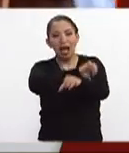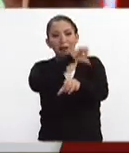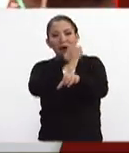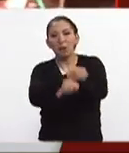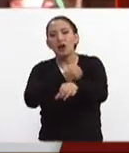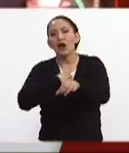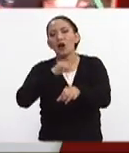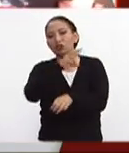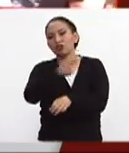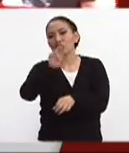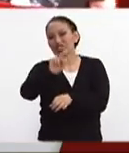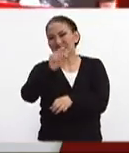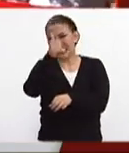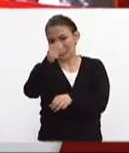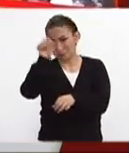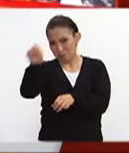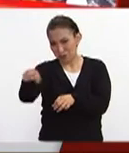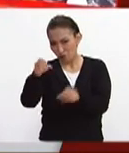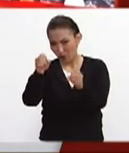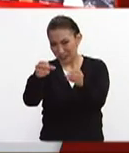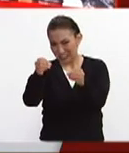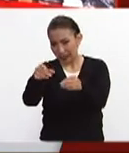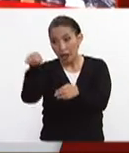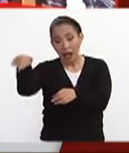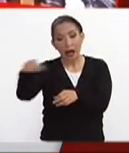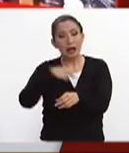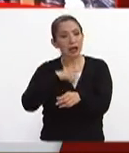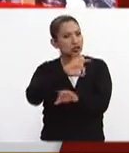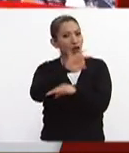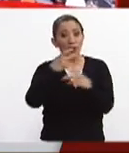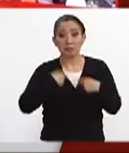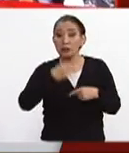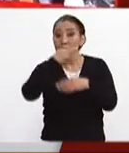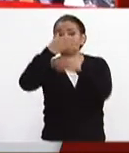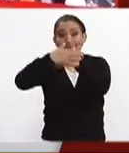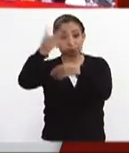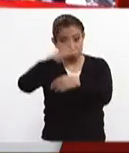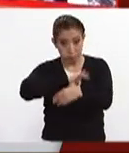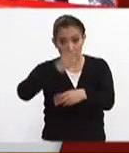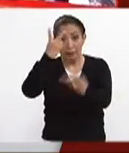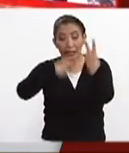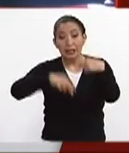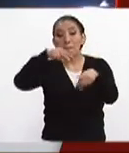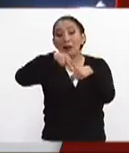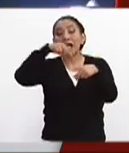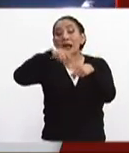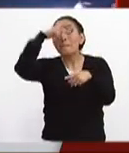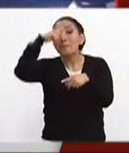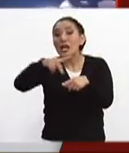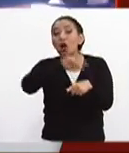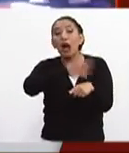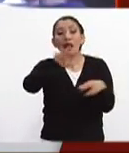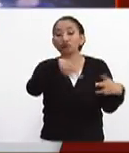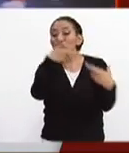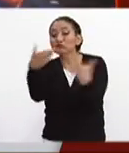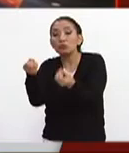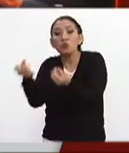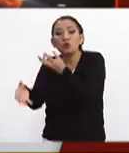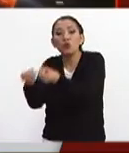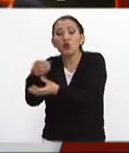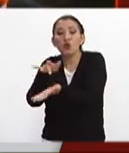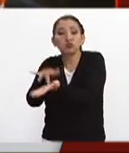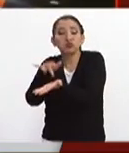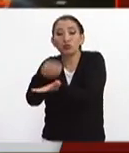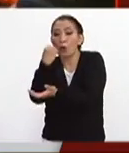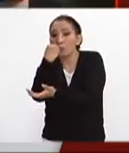Obregón número 286 así que pues para todos nuestros televidentes aún pueden venir al Parque México a entregar víveres a entregar